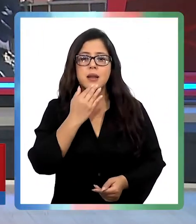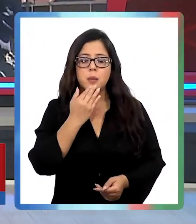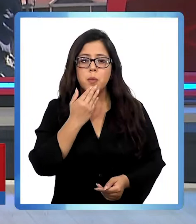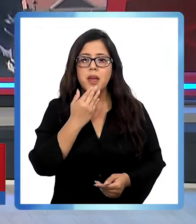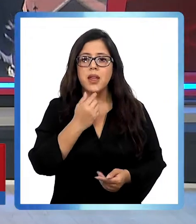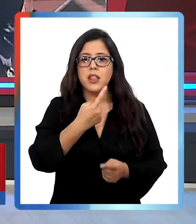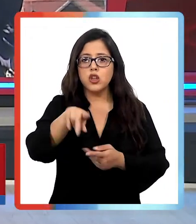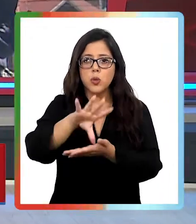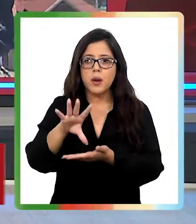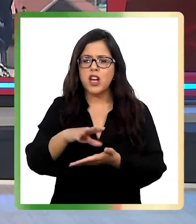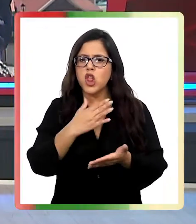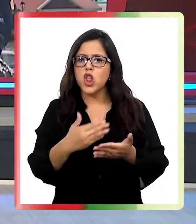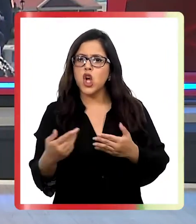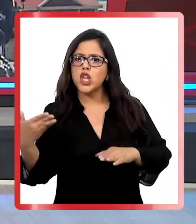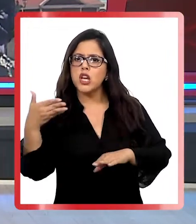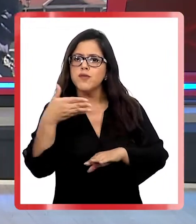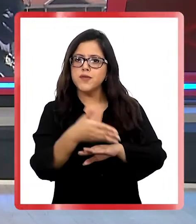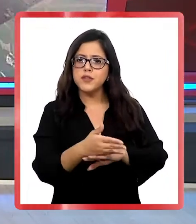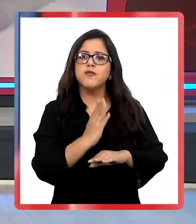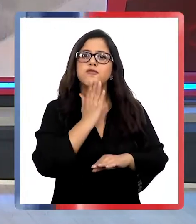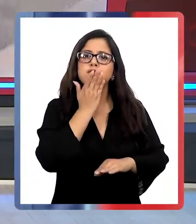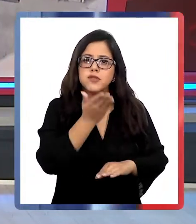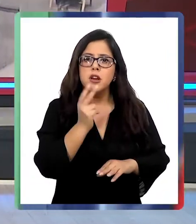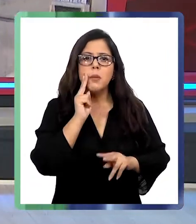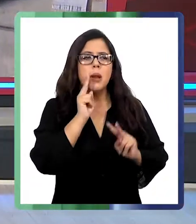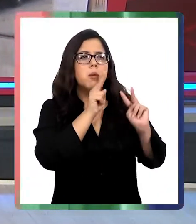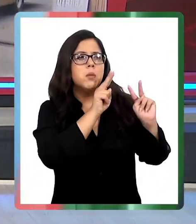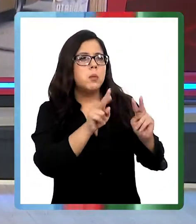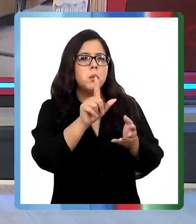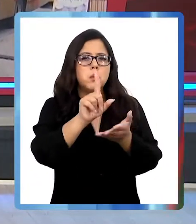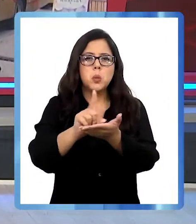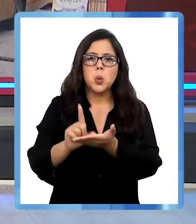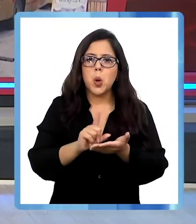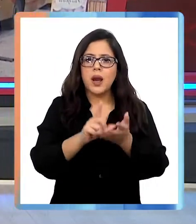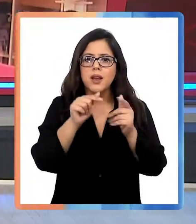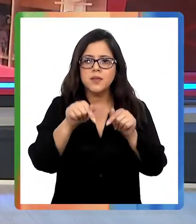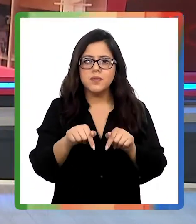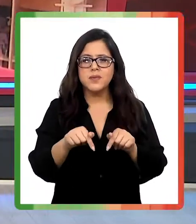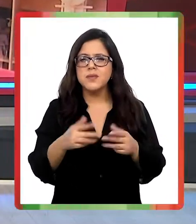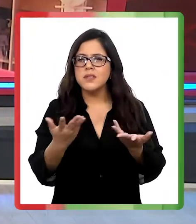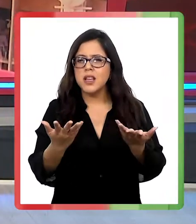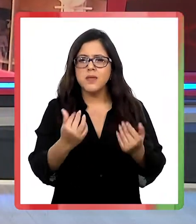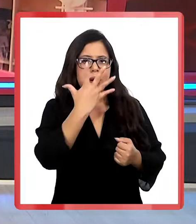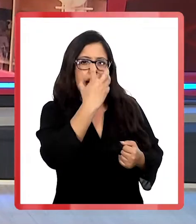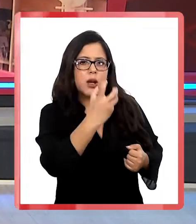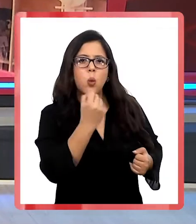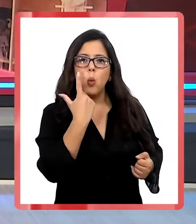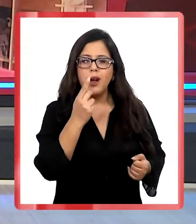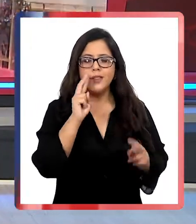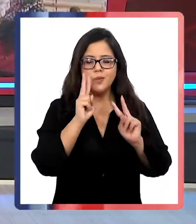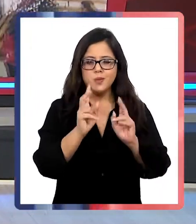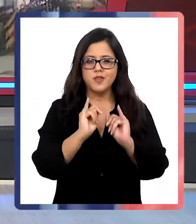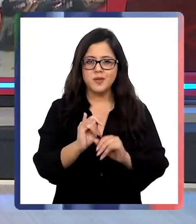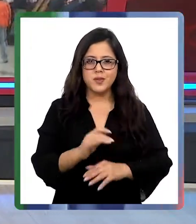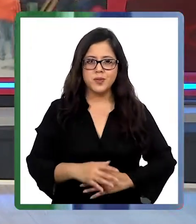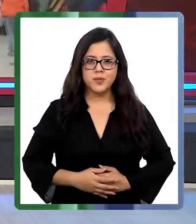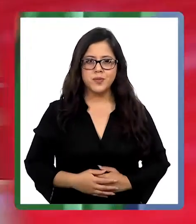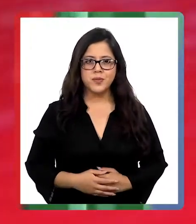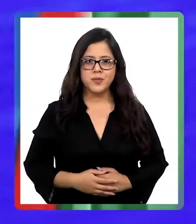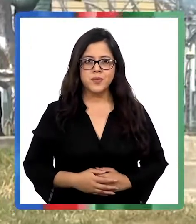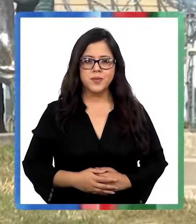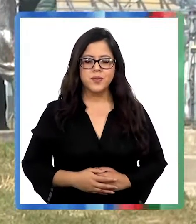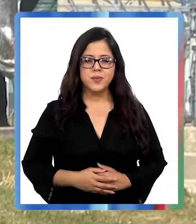para conocer y recorrer las maravillas que la zona ofrece. ¿Cuáles son sus principales atractivos? Y TV Patagonia nos cuenta más.